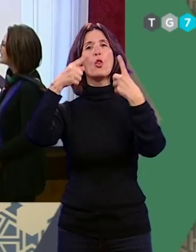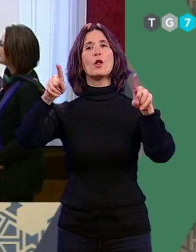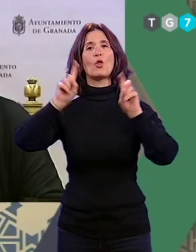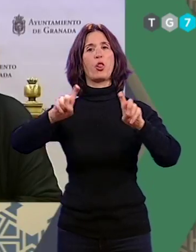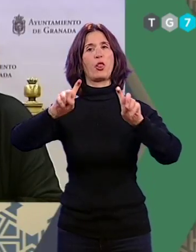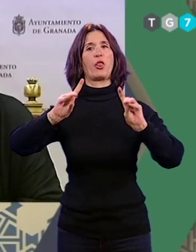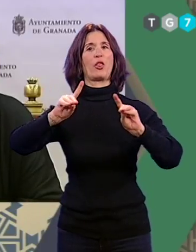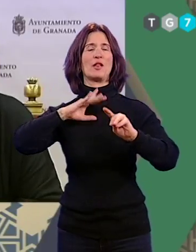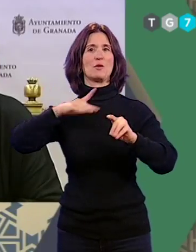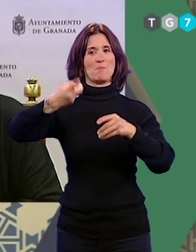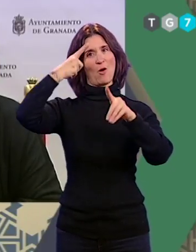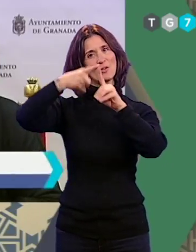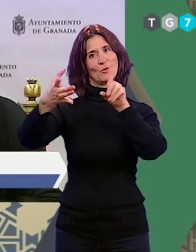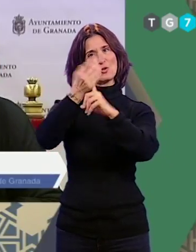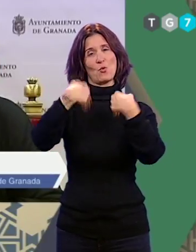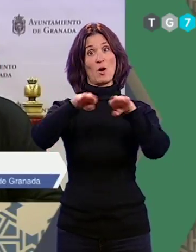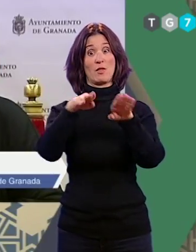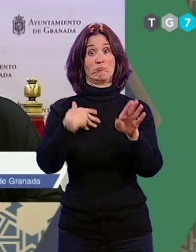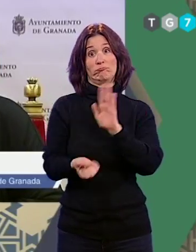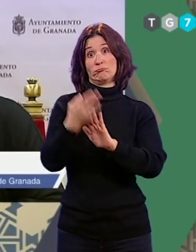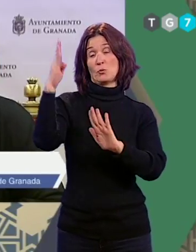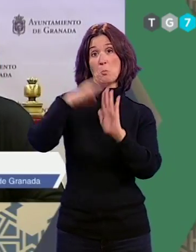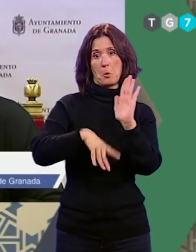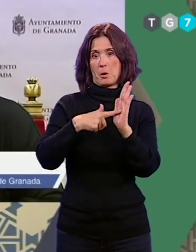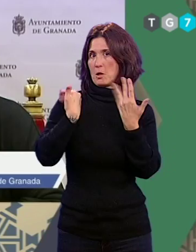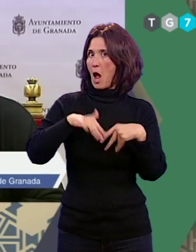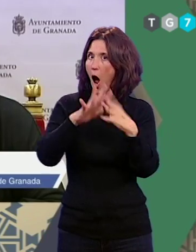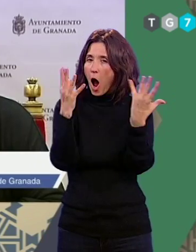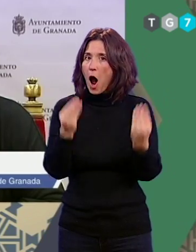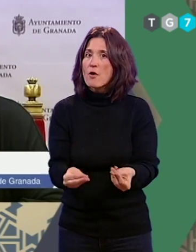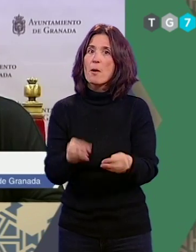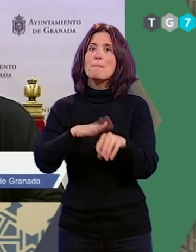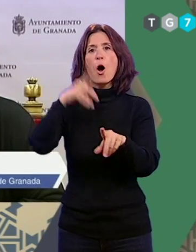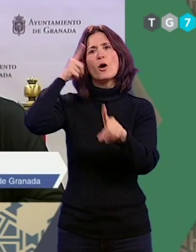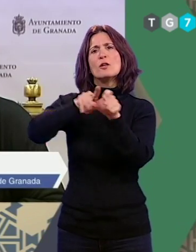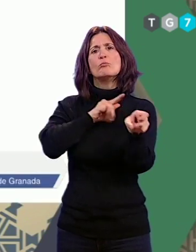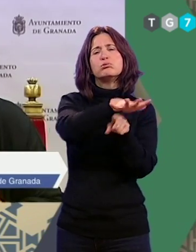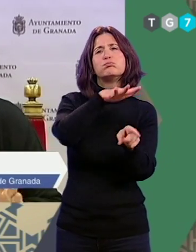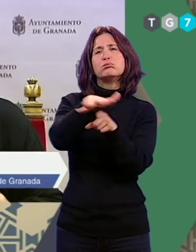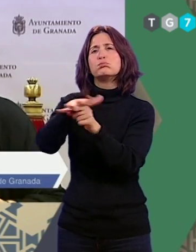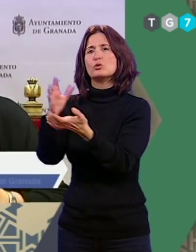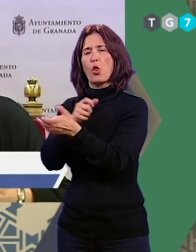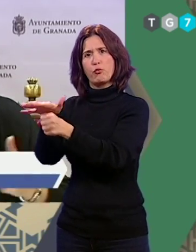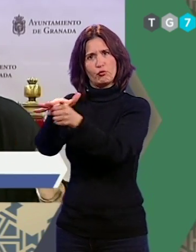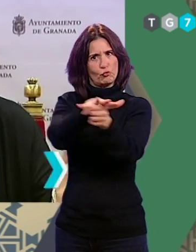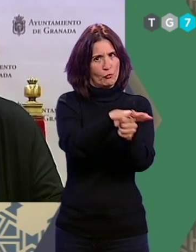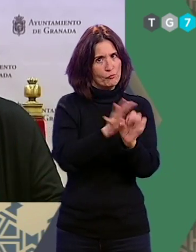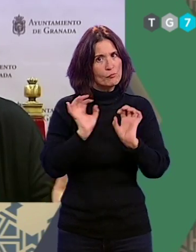igualdad. Tenemos que hacer programación, y de hecho así se ha hecho, para que llegue a todos los distritos, que va desde